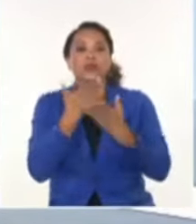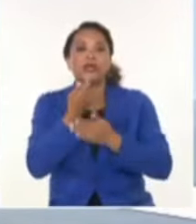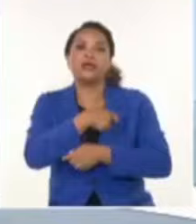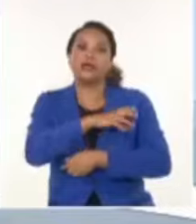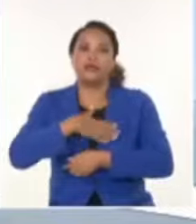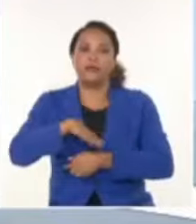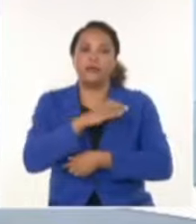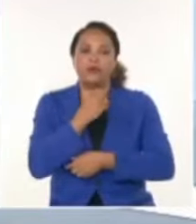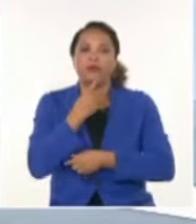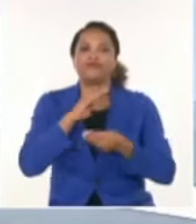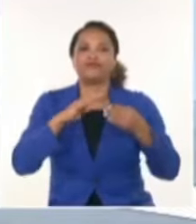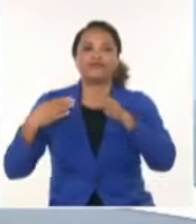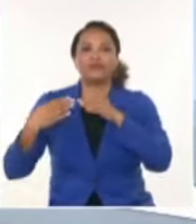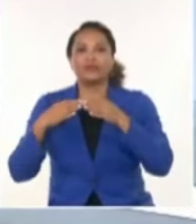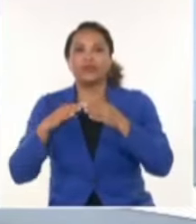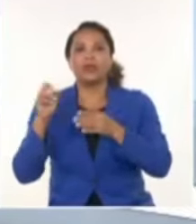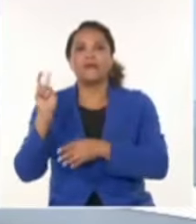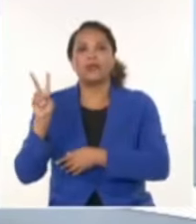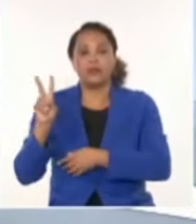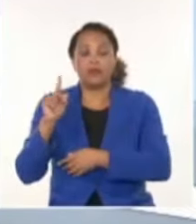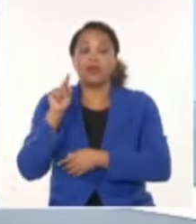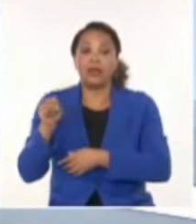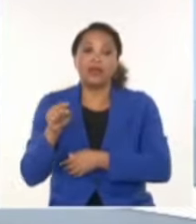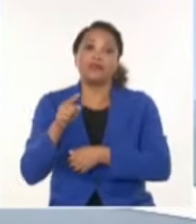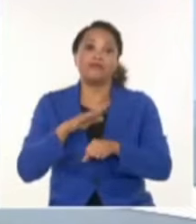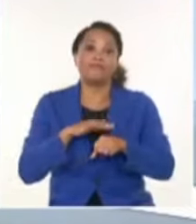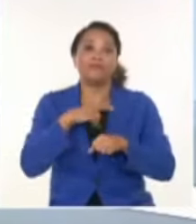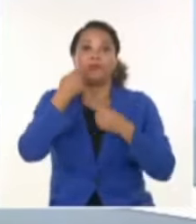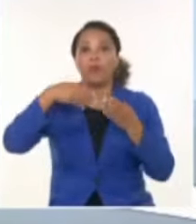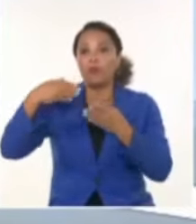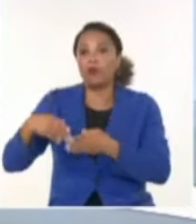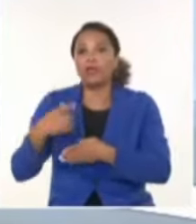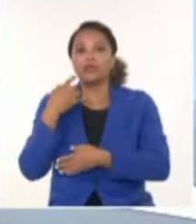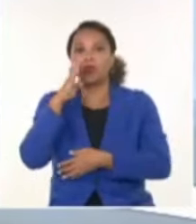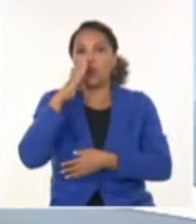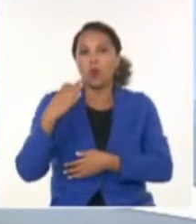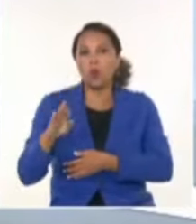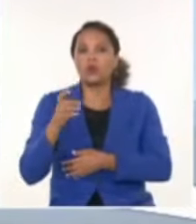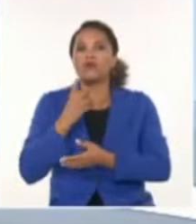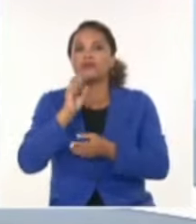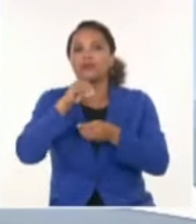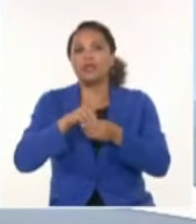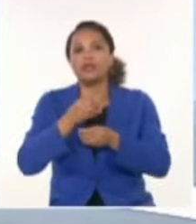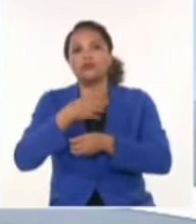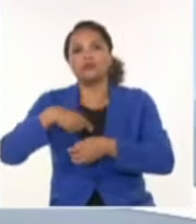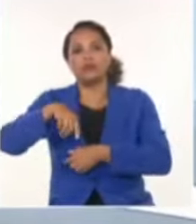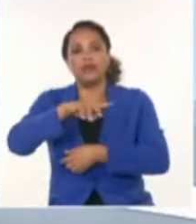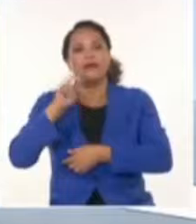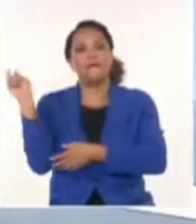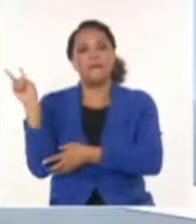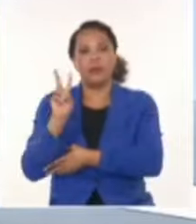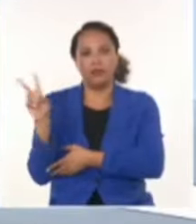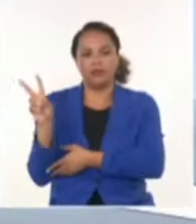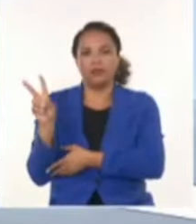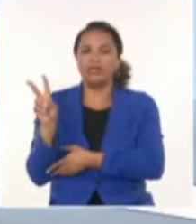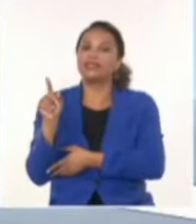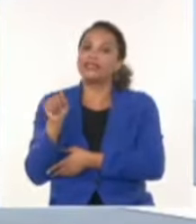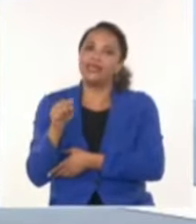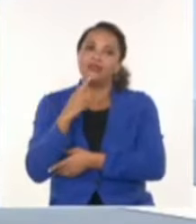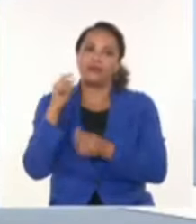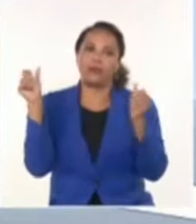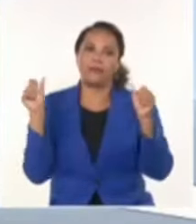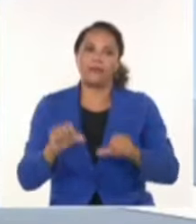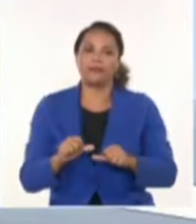venezolanos, los muertos que pueden ir a más, la exacerbación del odio en una sociedad que ya de por sí lleva décadas de polarización, eso